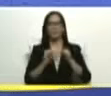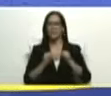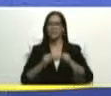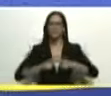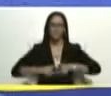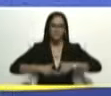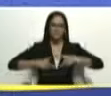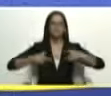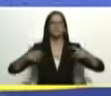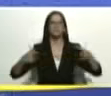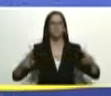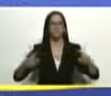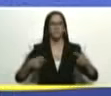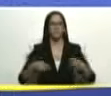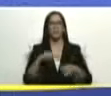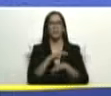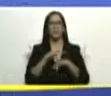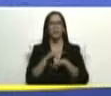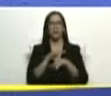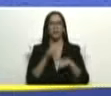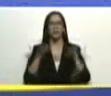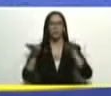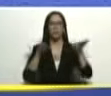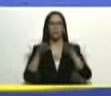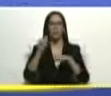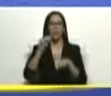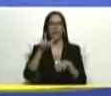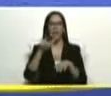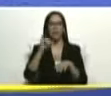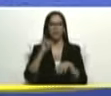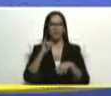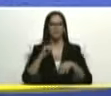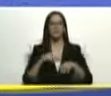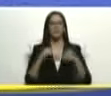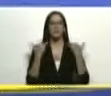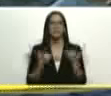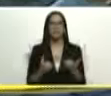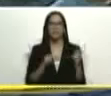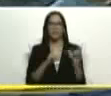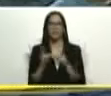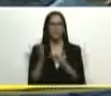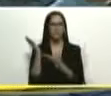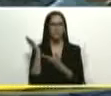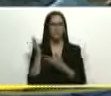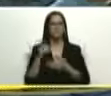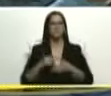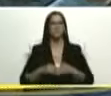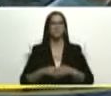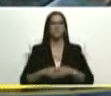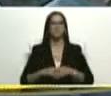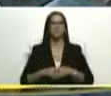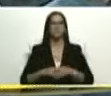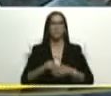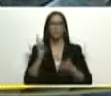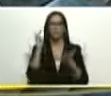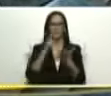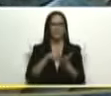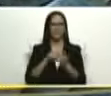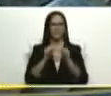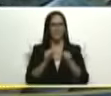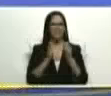acrecentando el estado no esparta al ministro de turismo Alipadrón ya establecido allá usted se establece allá